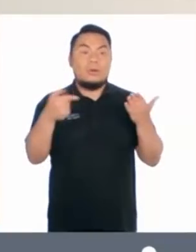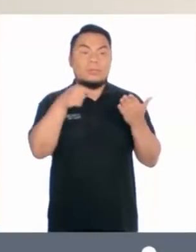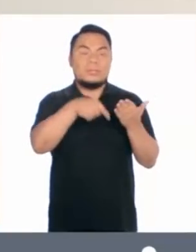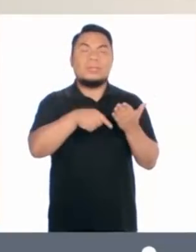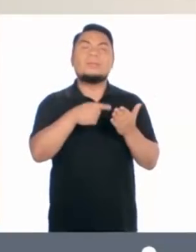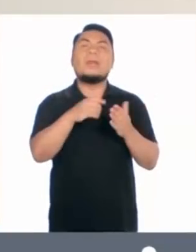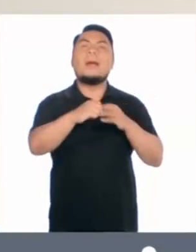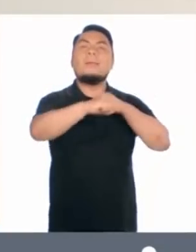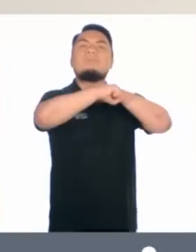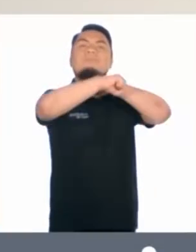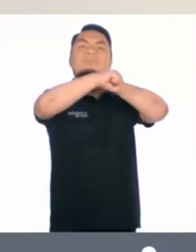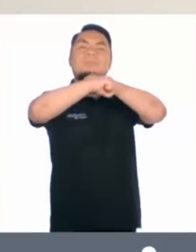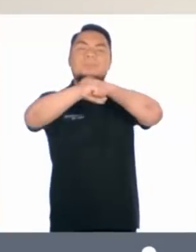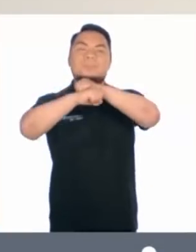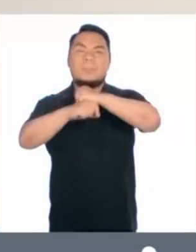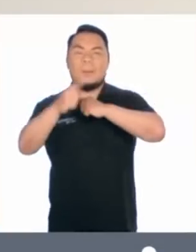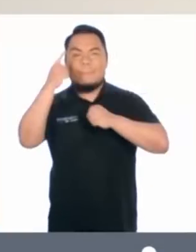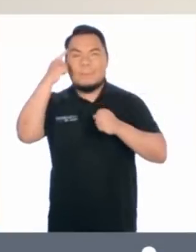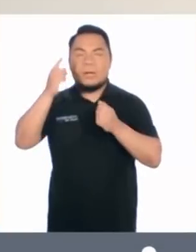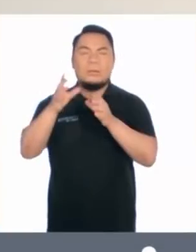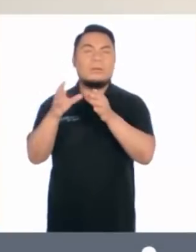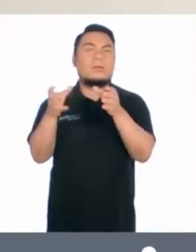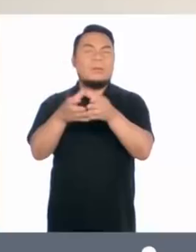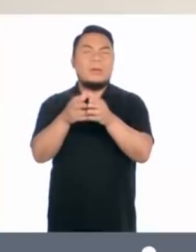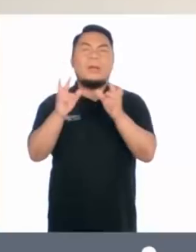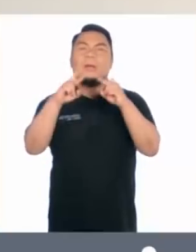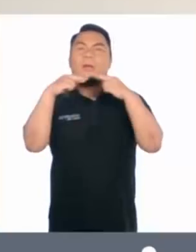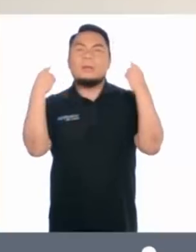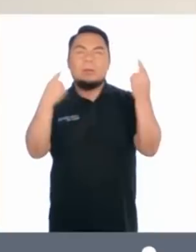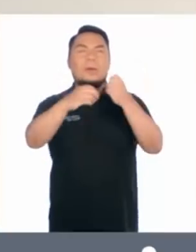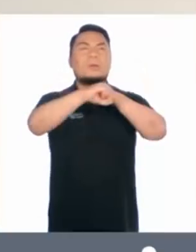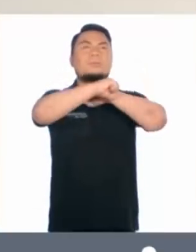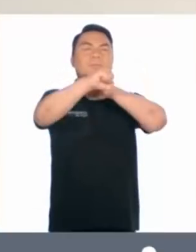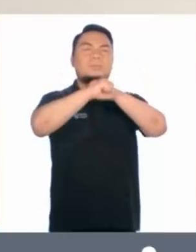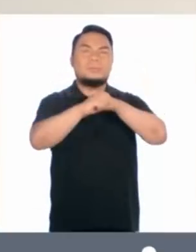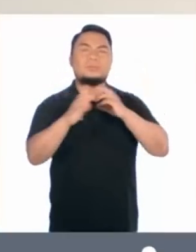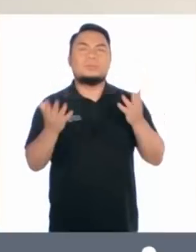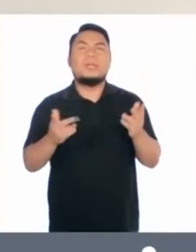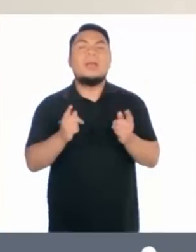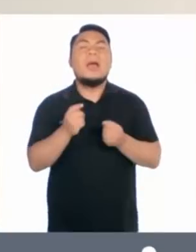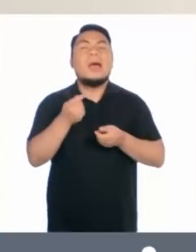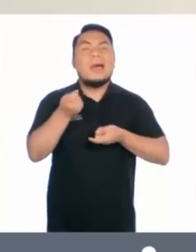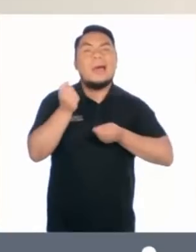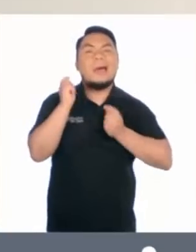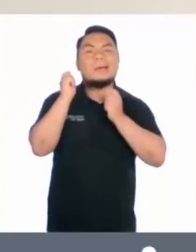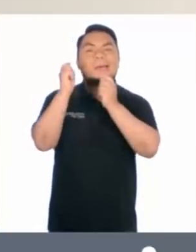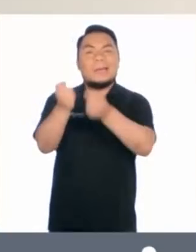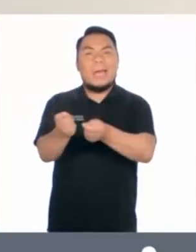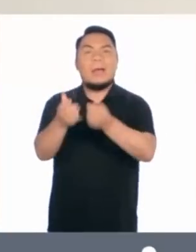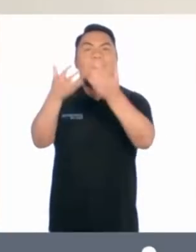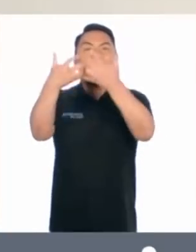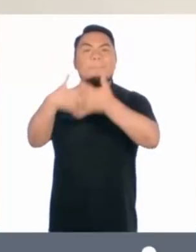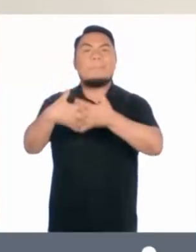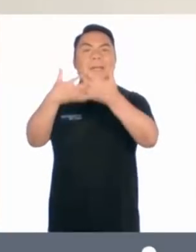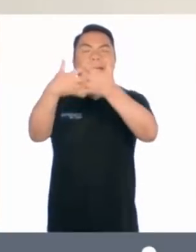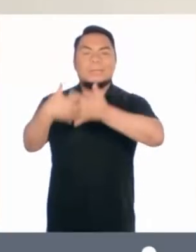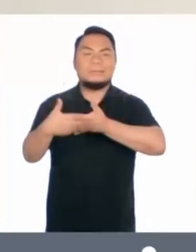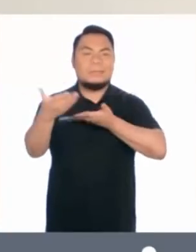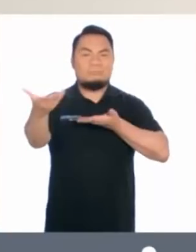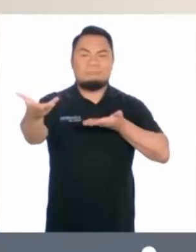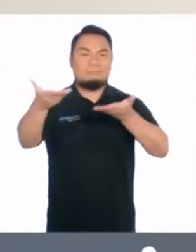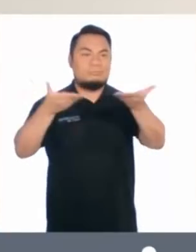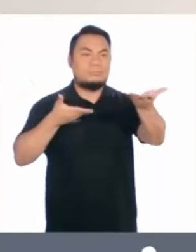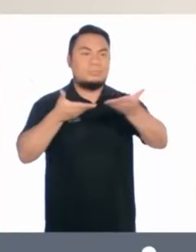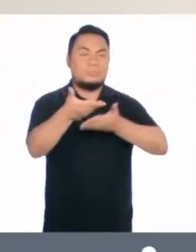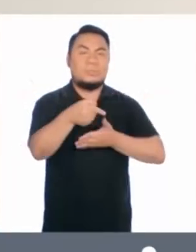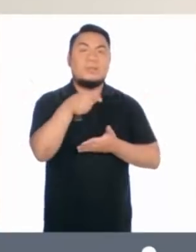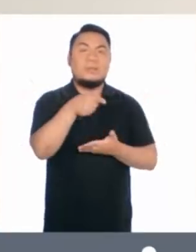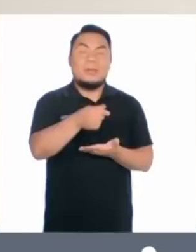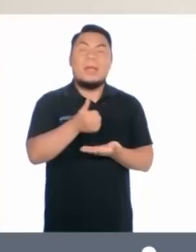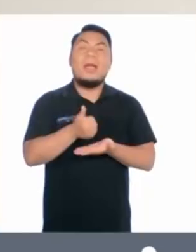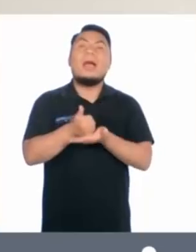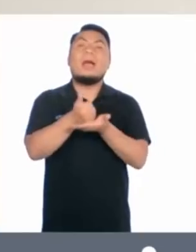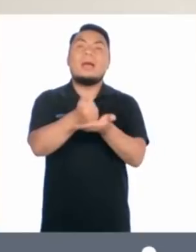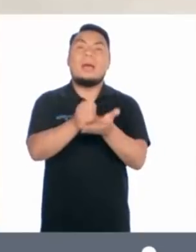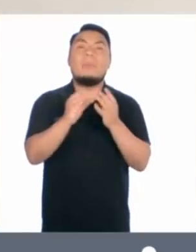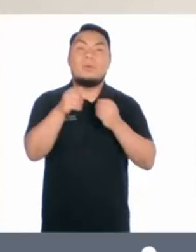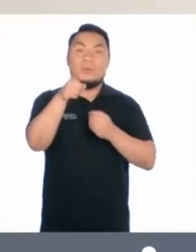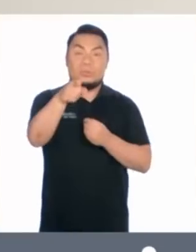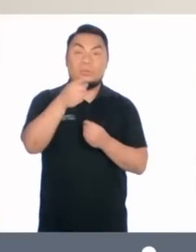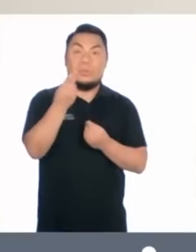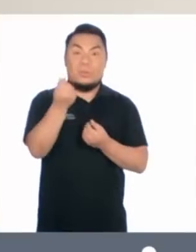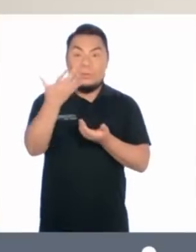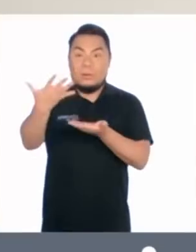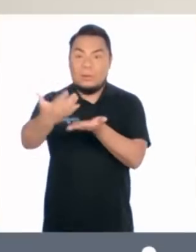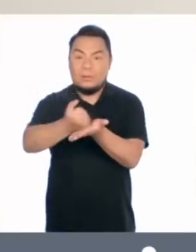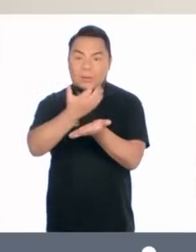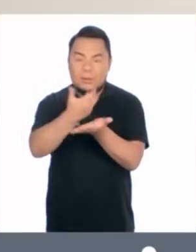publicitarios para eventos, campañas y regalos corporativos para empresas. Es solidario porque con lo